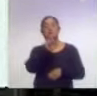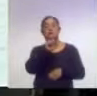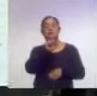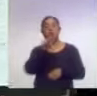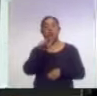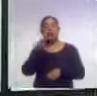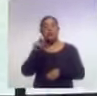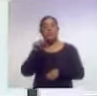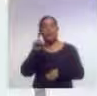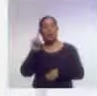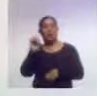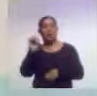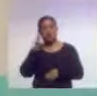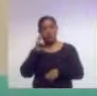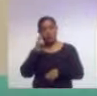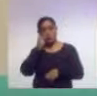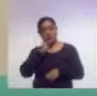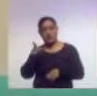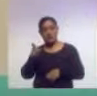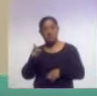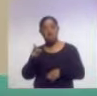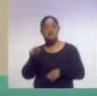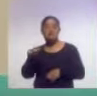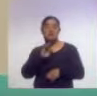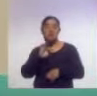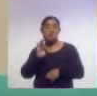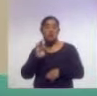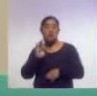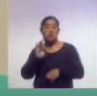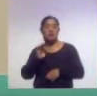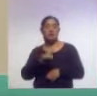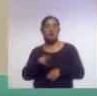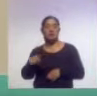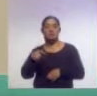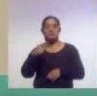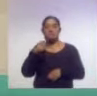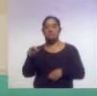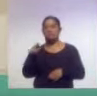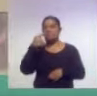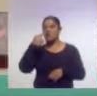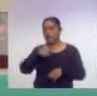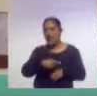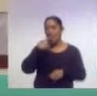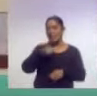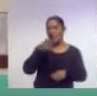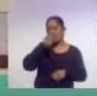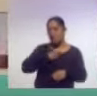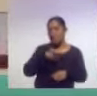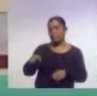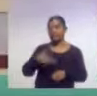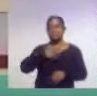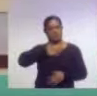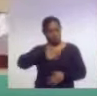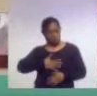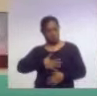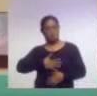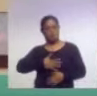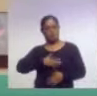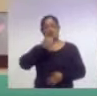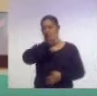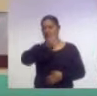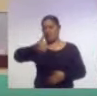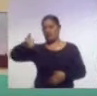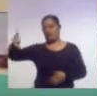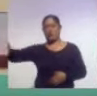habló de los alcances del convenio. Y poder atender las demandas, como decías hace un momento, justas de todos y cada